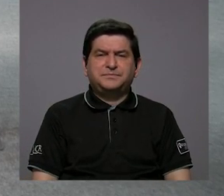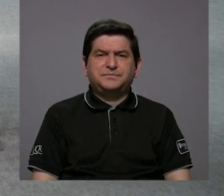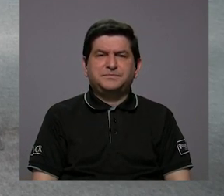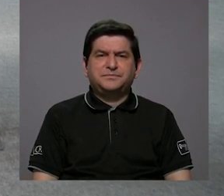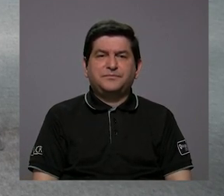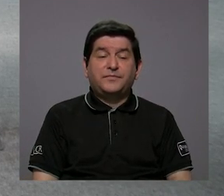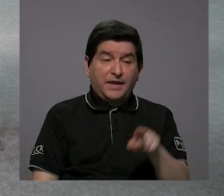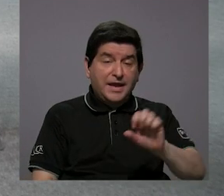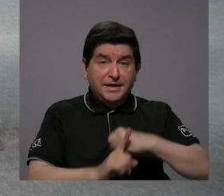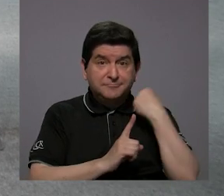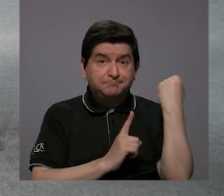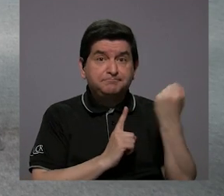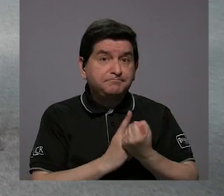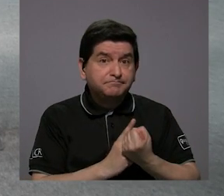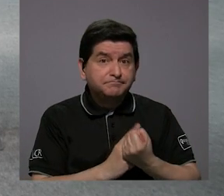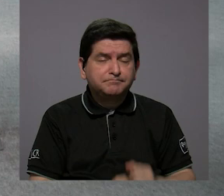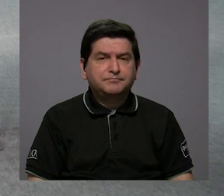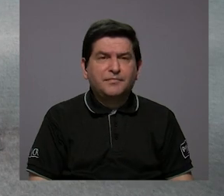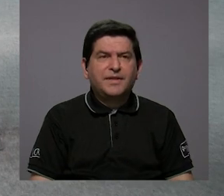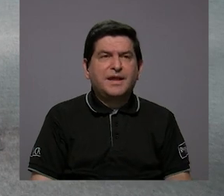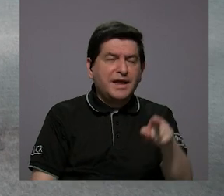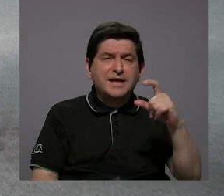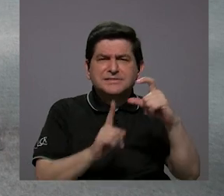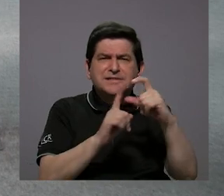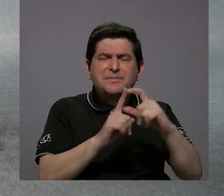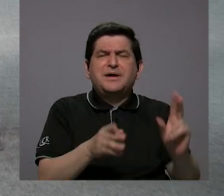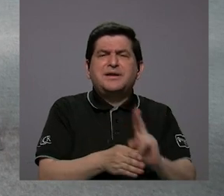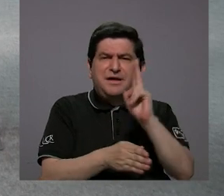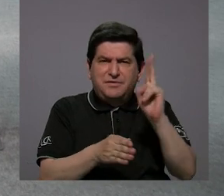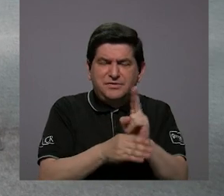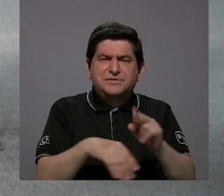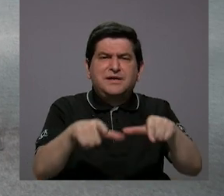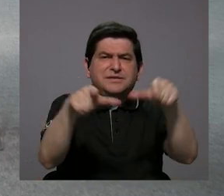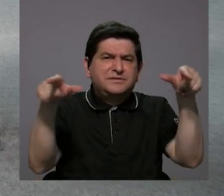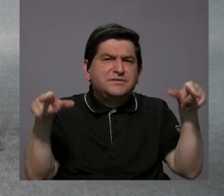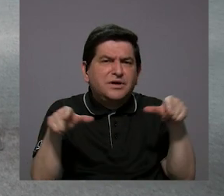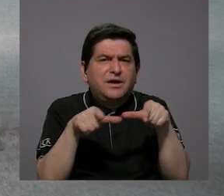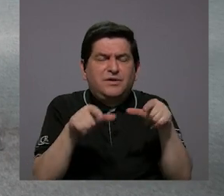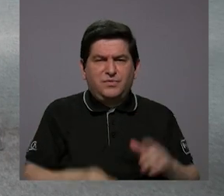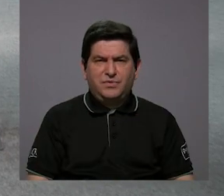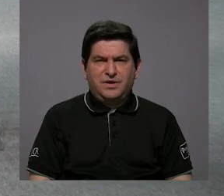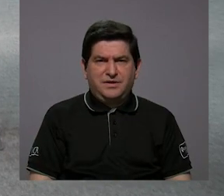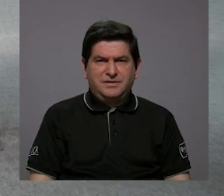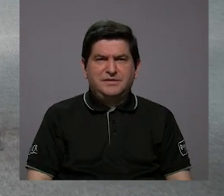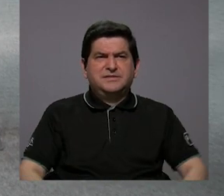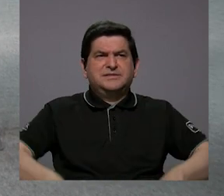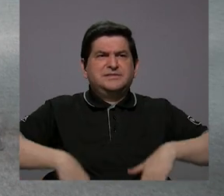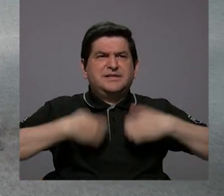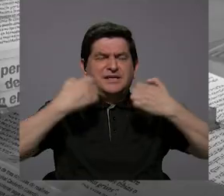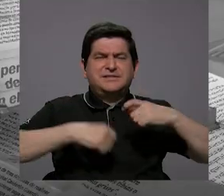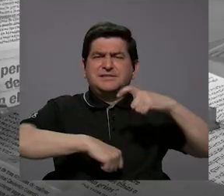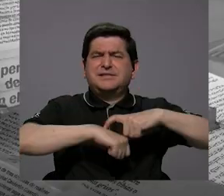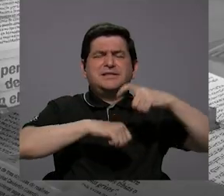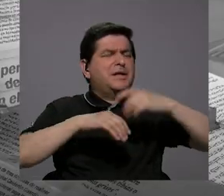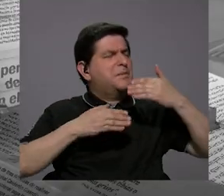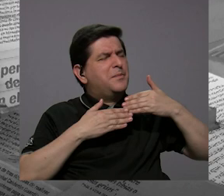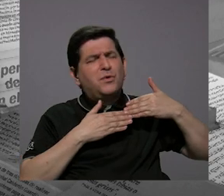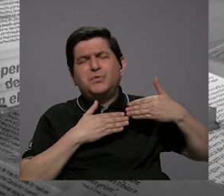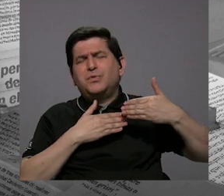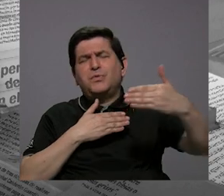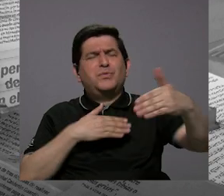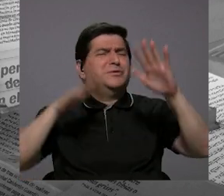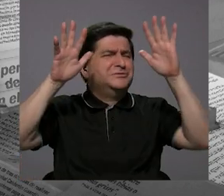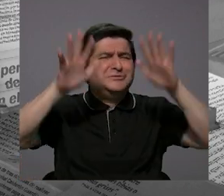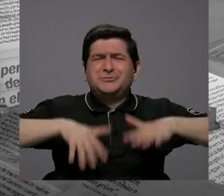Bueno, en cuanto a ese aspecto, este término se ha aplicado más que todo a zonas donde hay periodos muy largos,